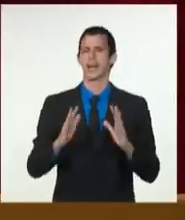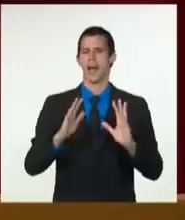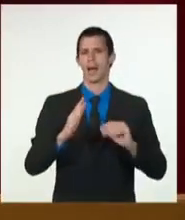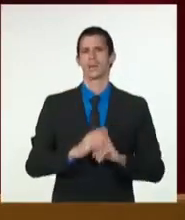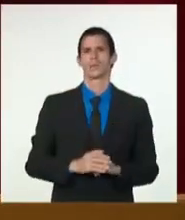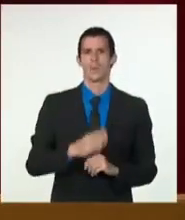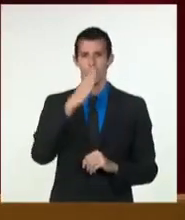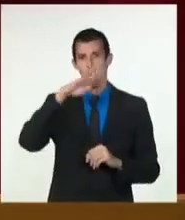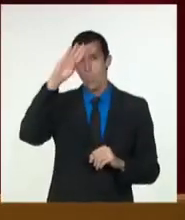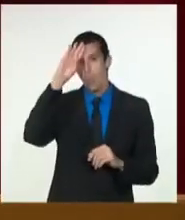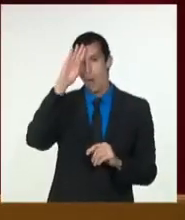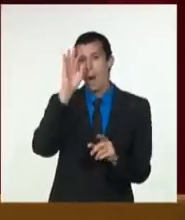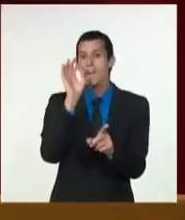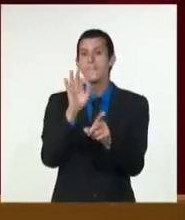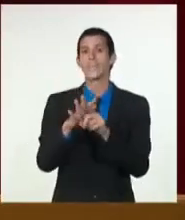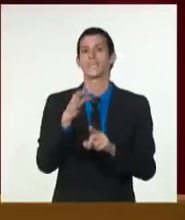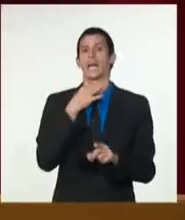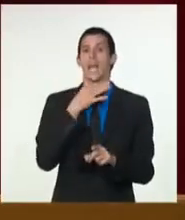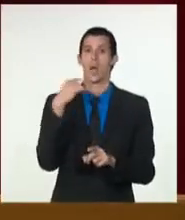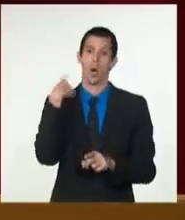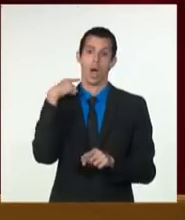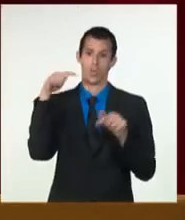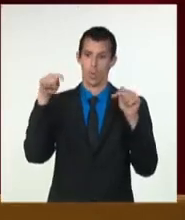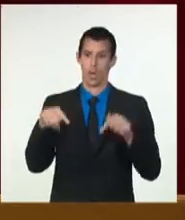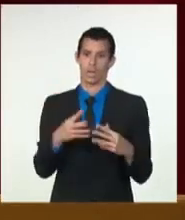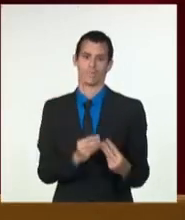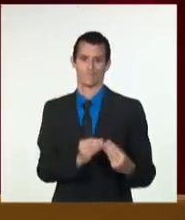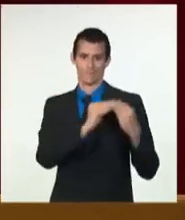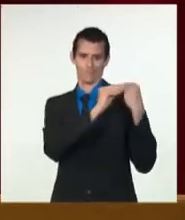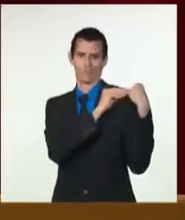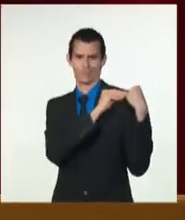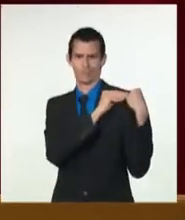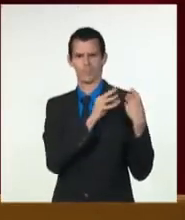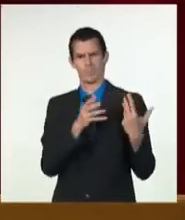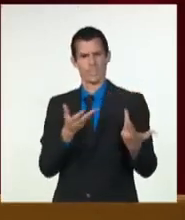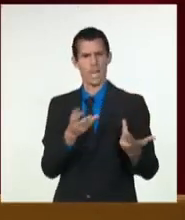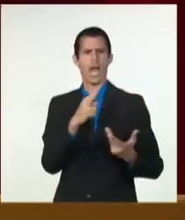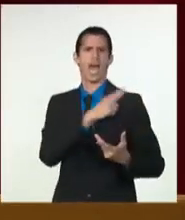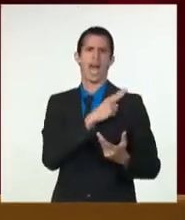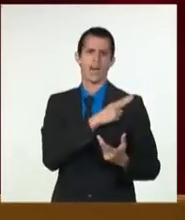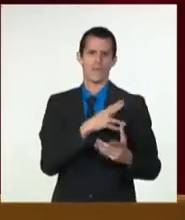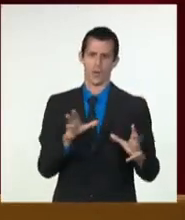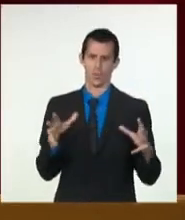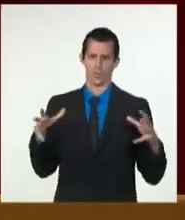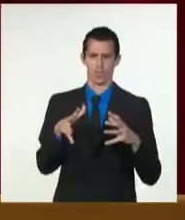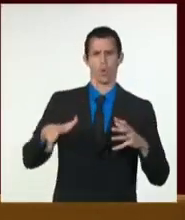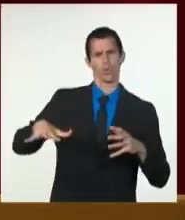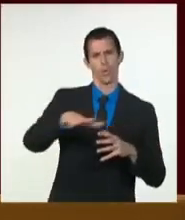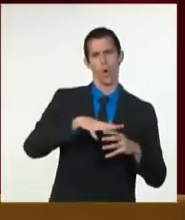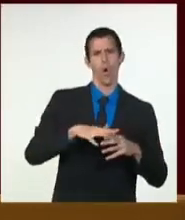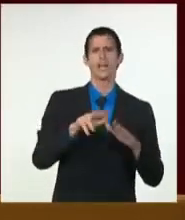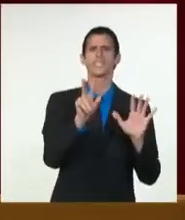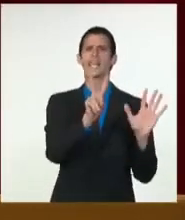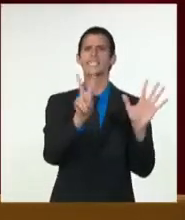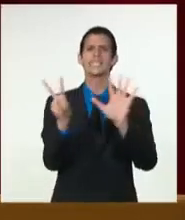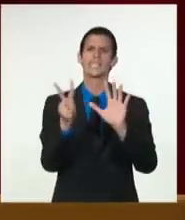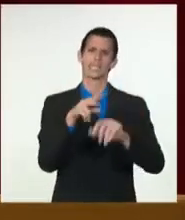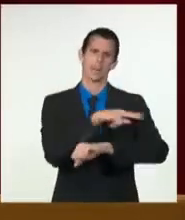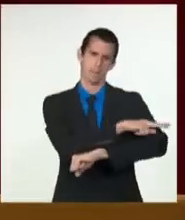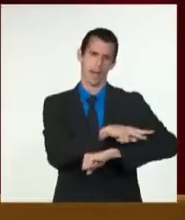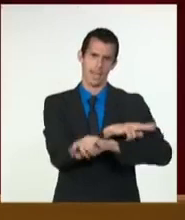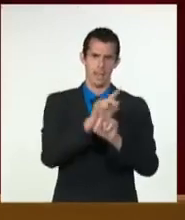reconocimiento internacional a nuestra política de principios en defensa de los intereses de los países en desarrollo, está